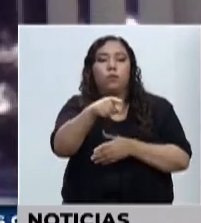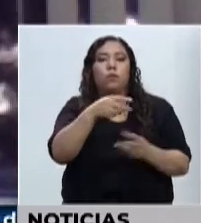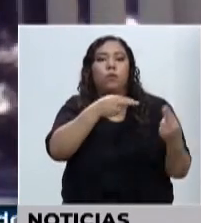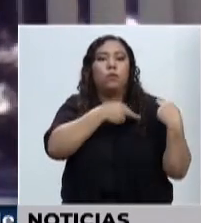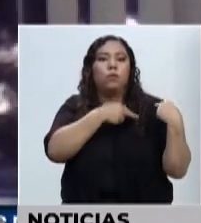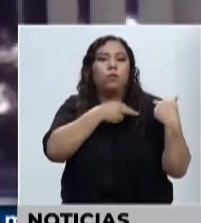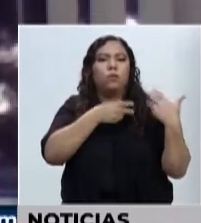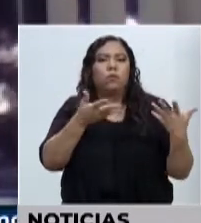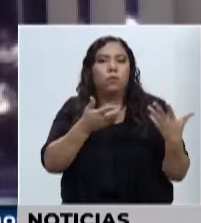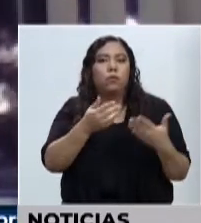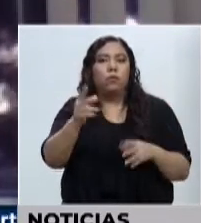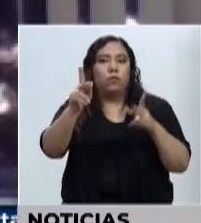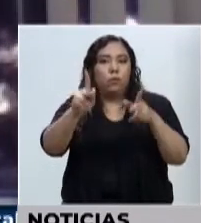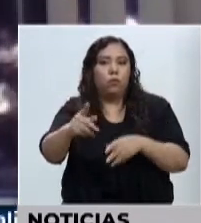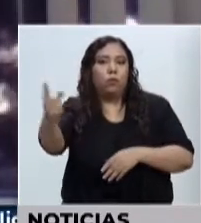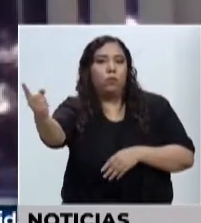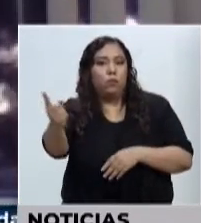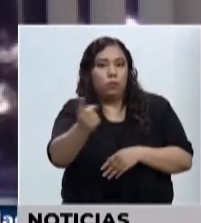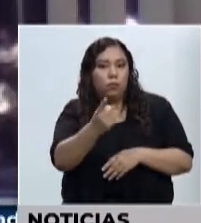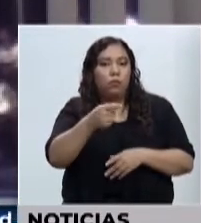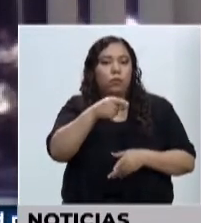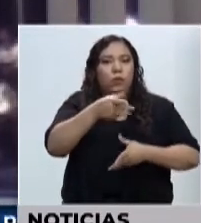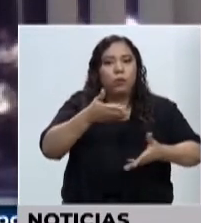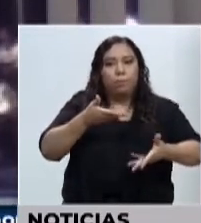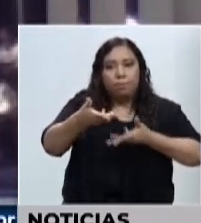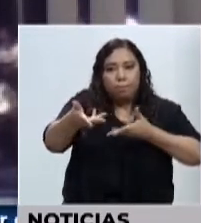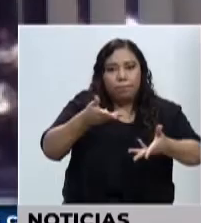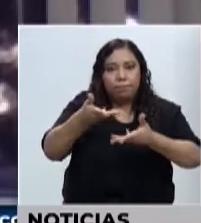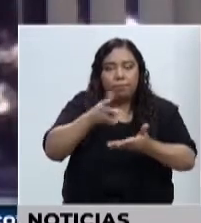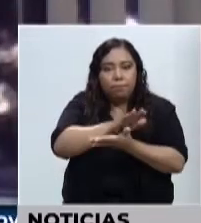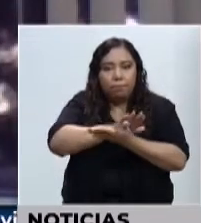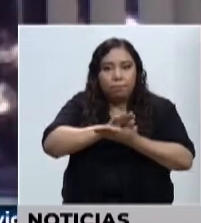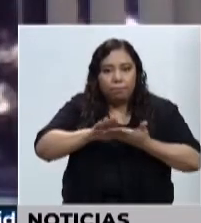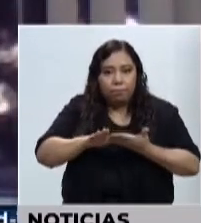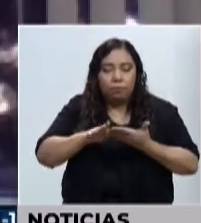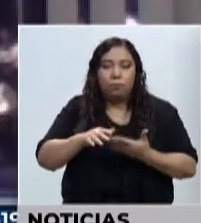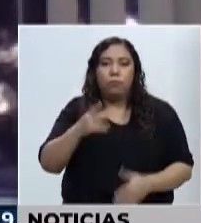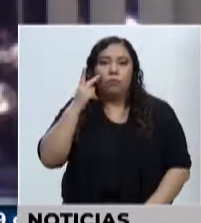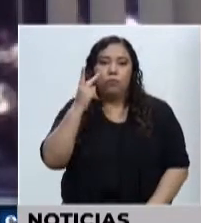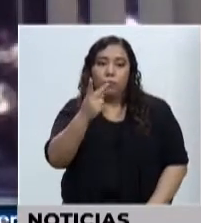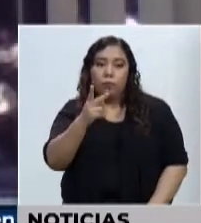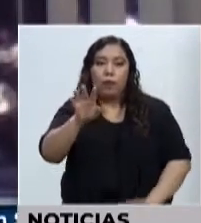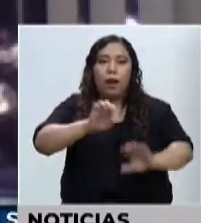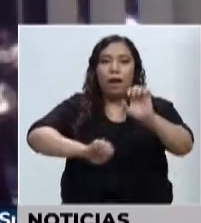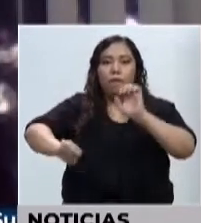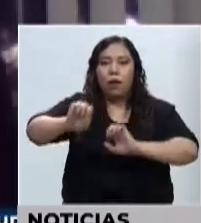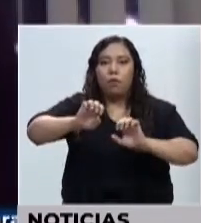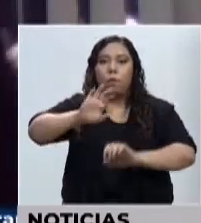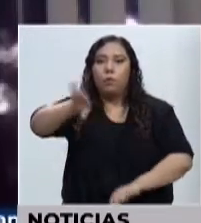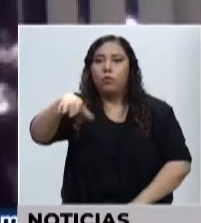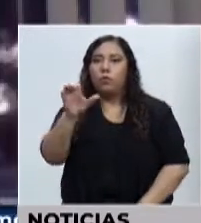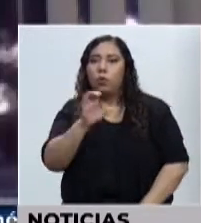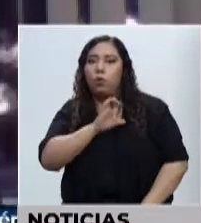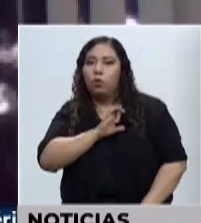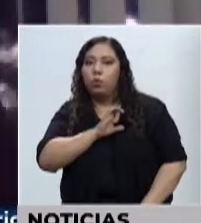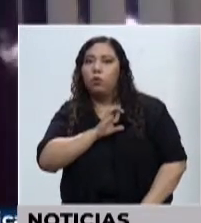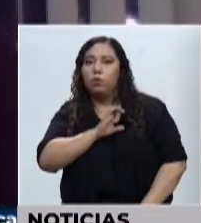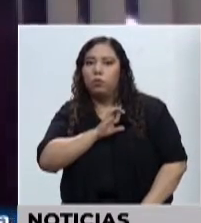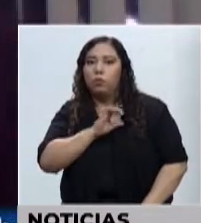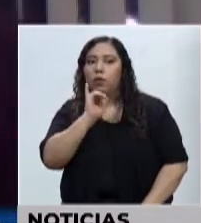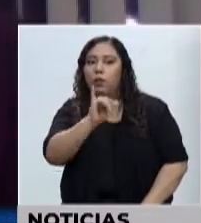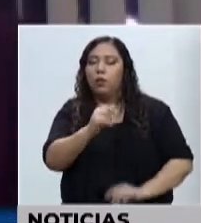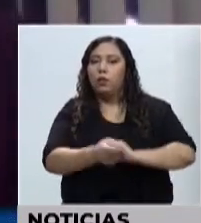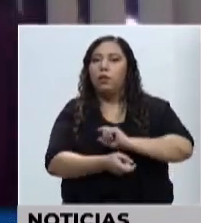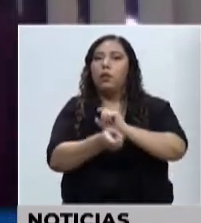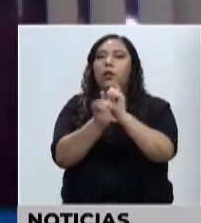Así que tenemos un mandato muy claro que es un reto. Usted sabe que los cambios de conducta es lo más difícil de lograr.